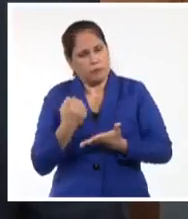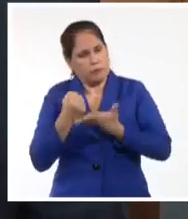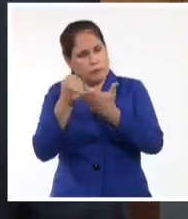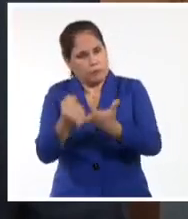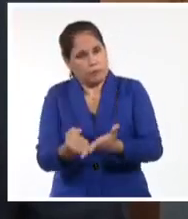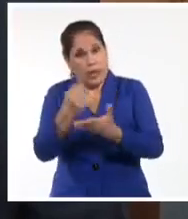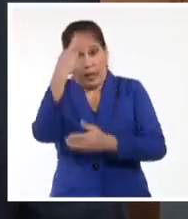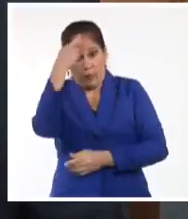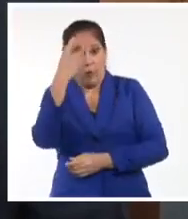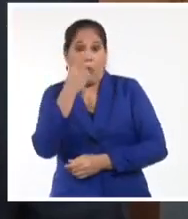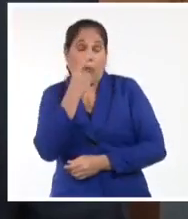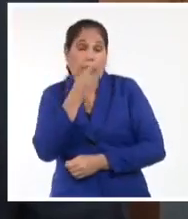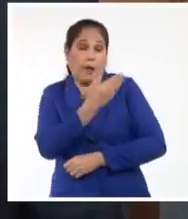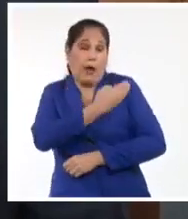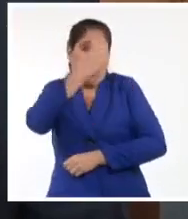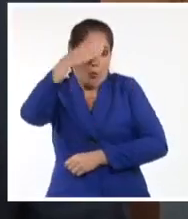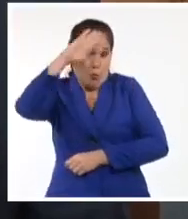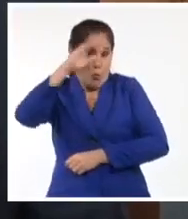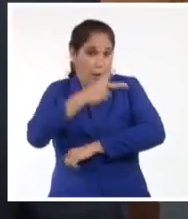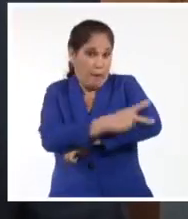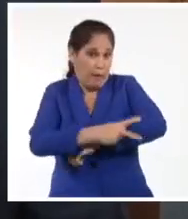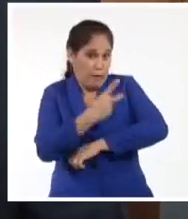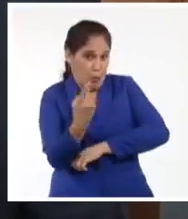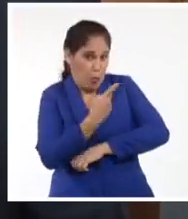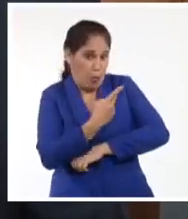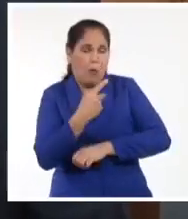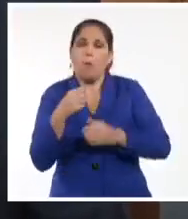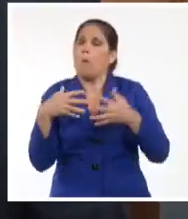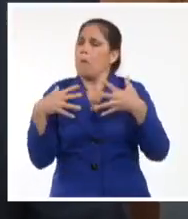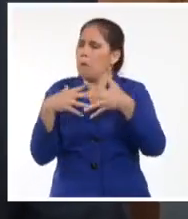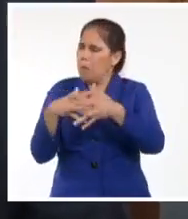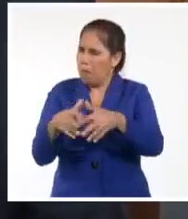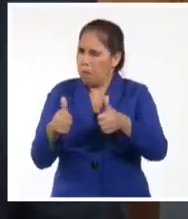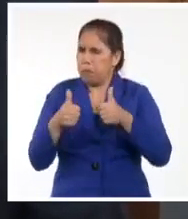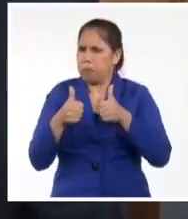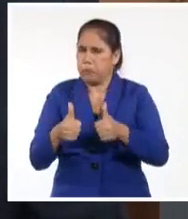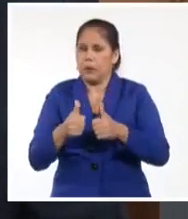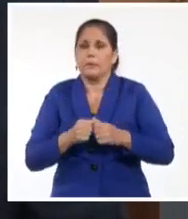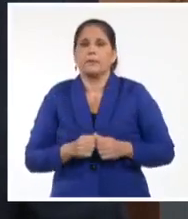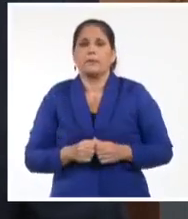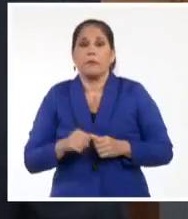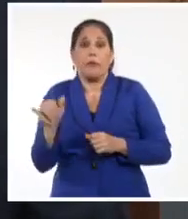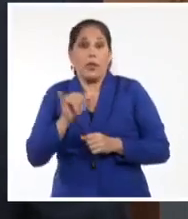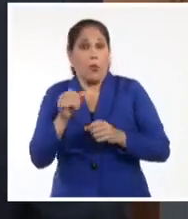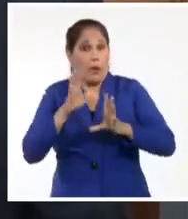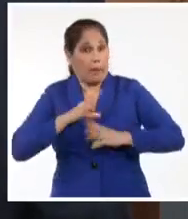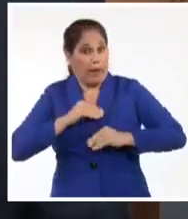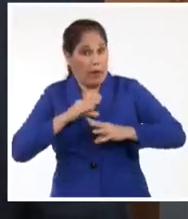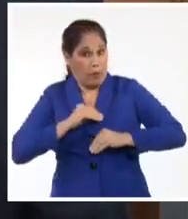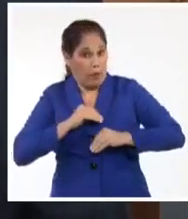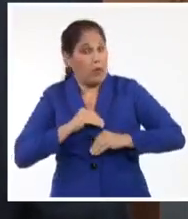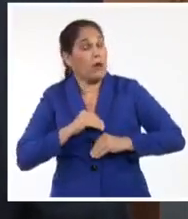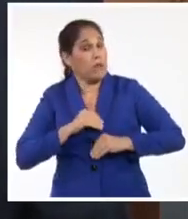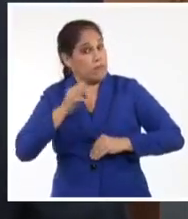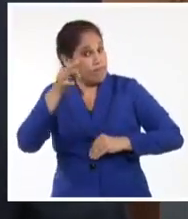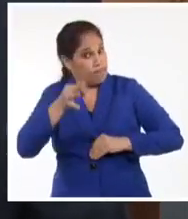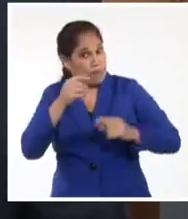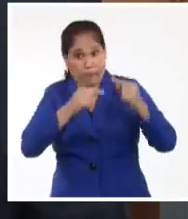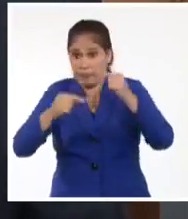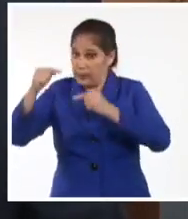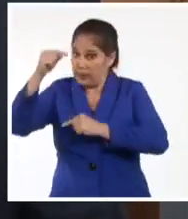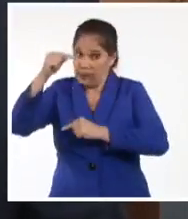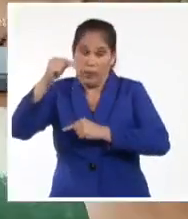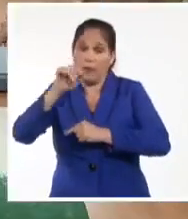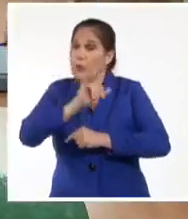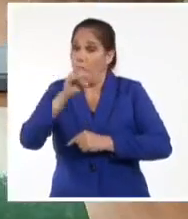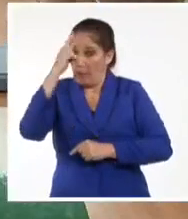República Dominicana y sobre todo con la Universidad Primada de América, la Autónoma